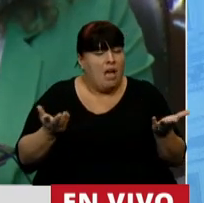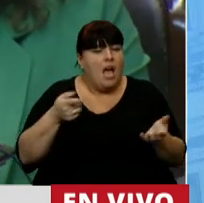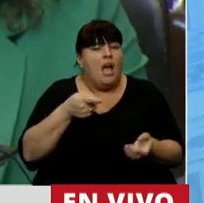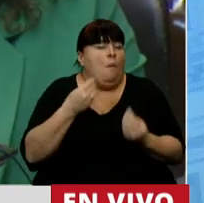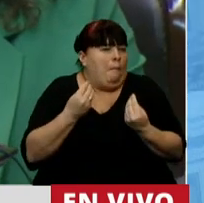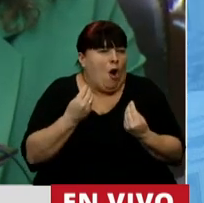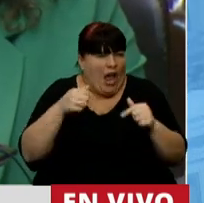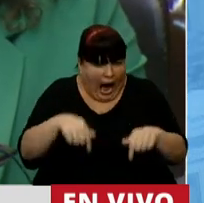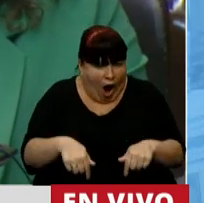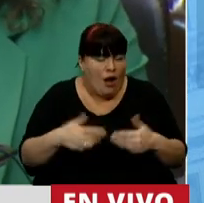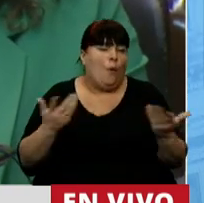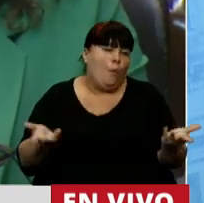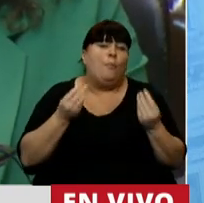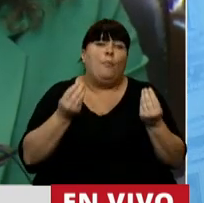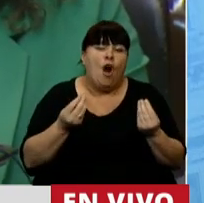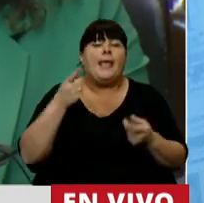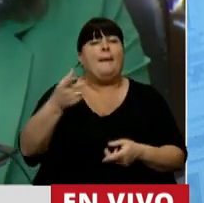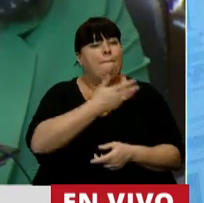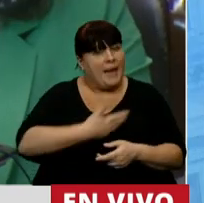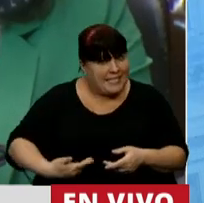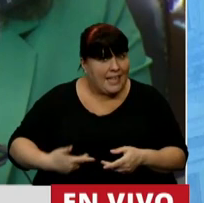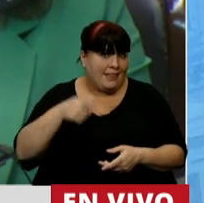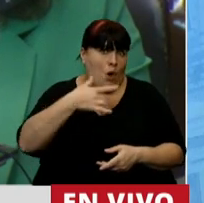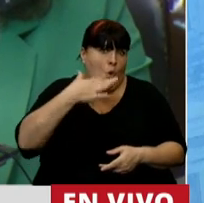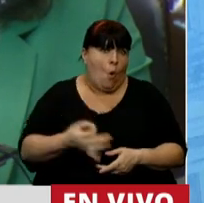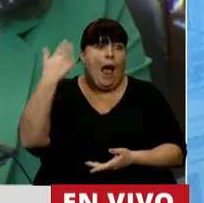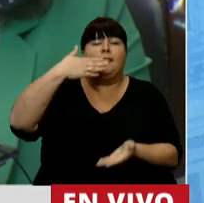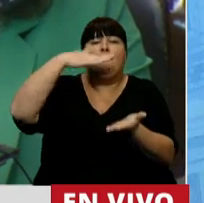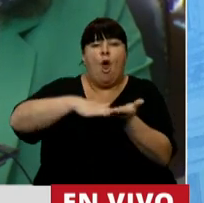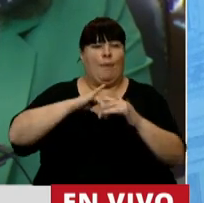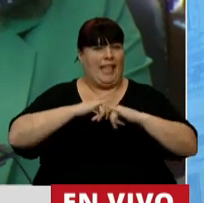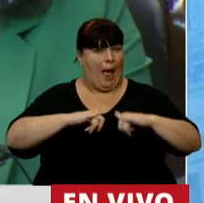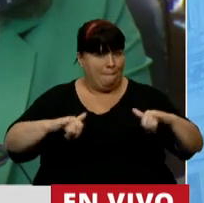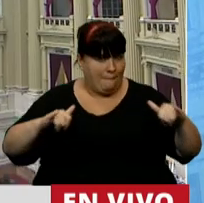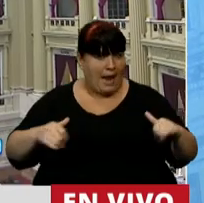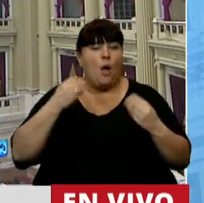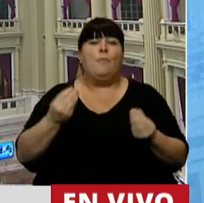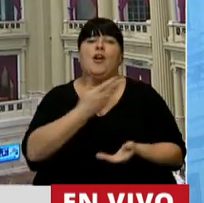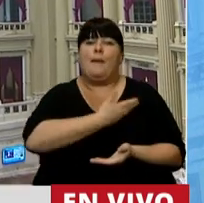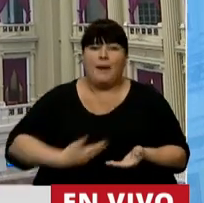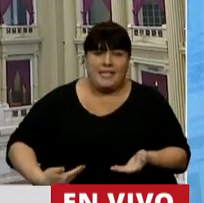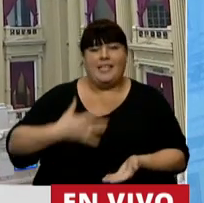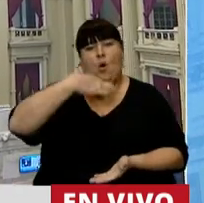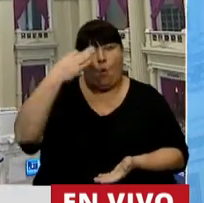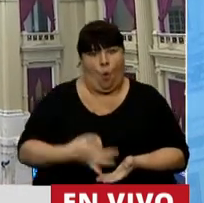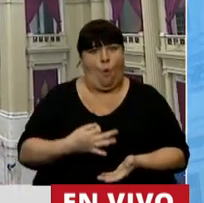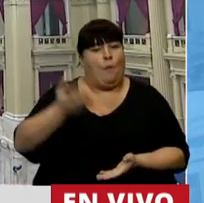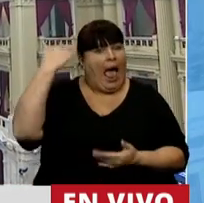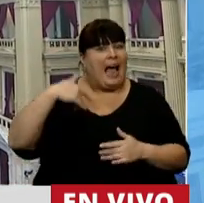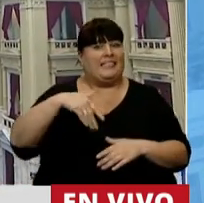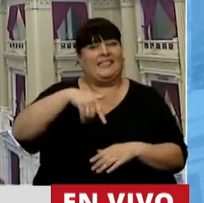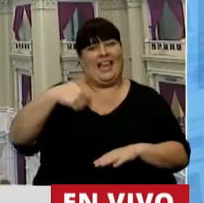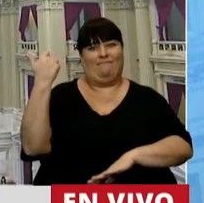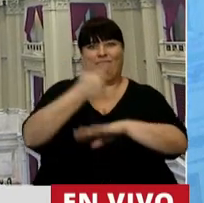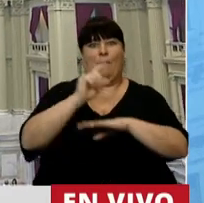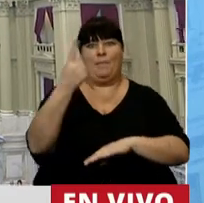por qué ahora, bueno, por qué porque el Presidente está cumpliendo con lo que prometió en la campaña y porque el Presidente está cumpliendo con lo que se comprometió en la